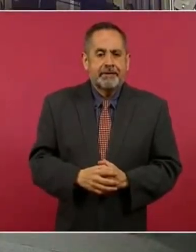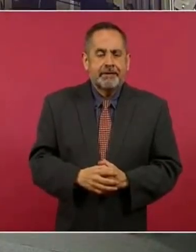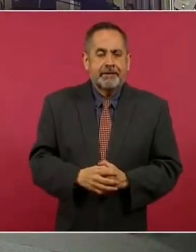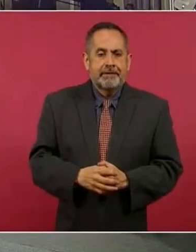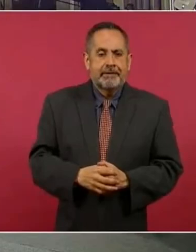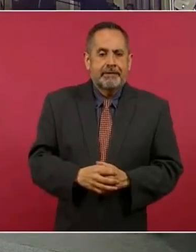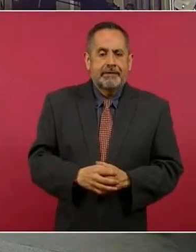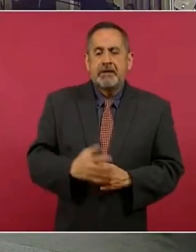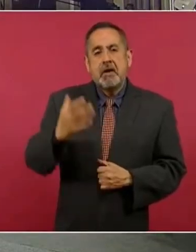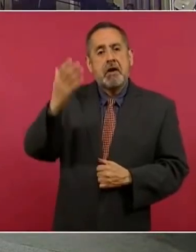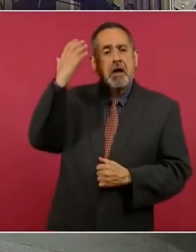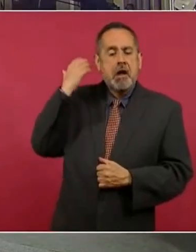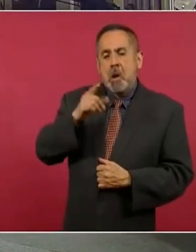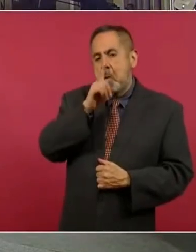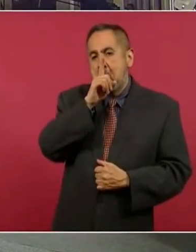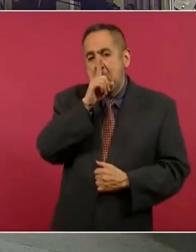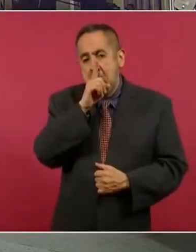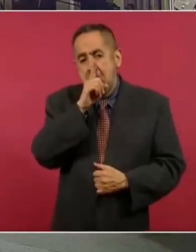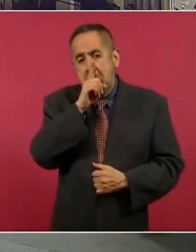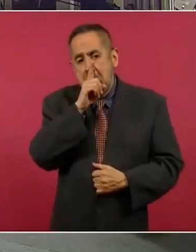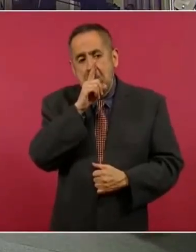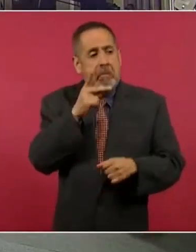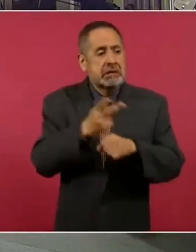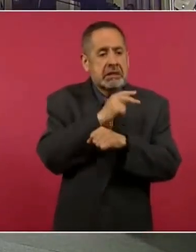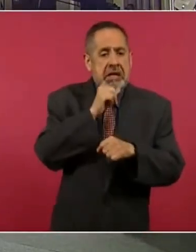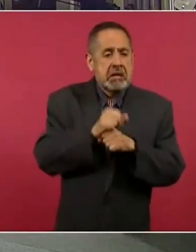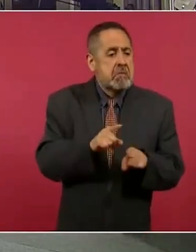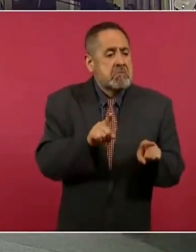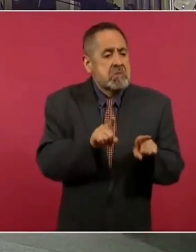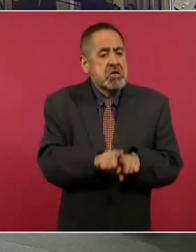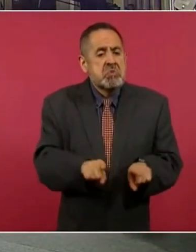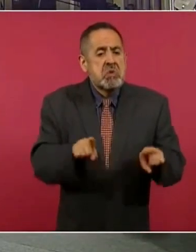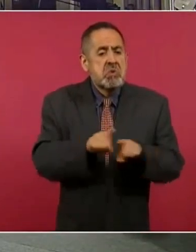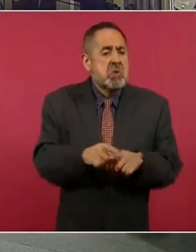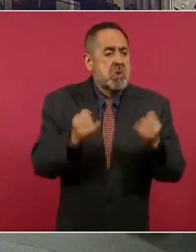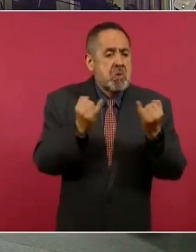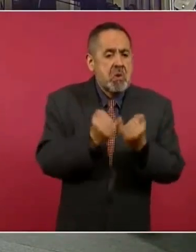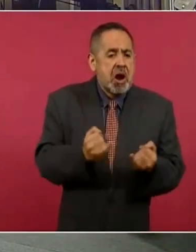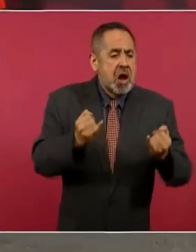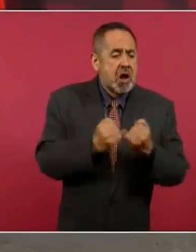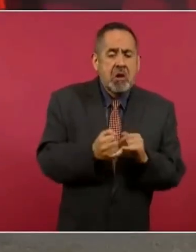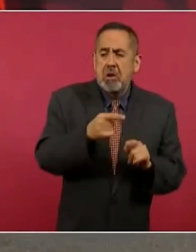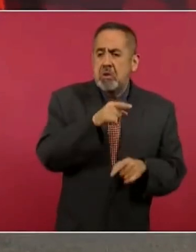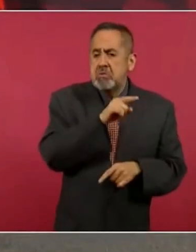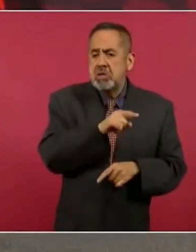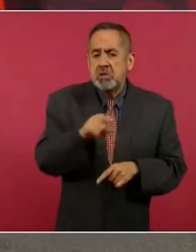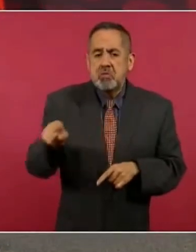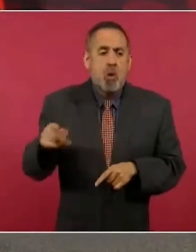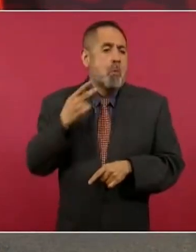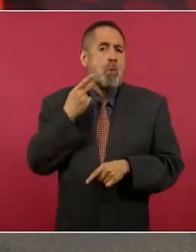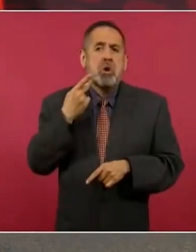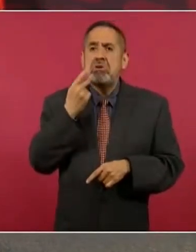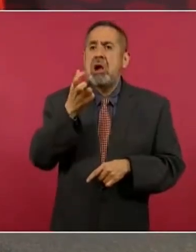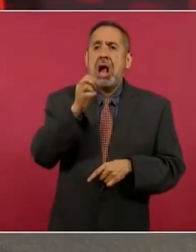no pasaba nada. No se movía ni una hoja del árbol de la política.